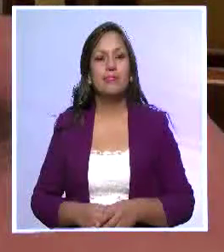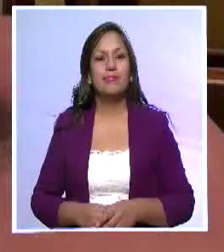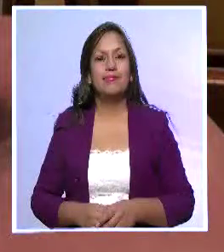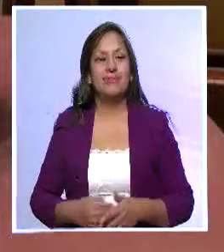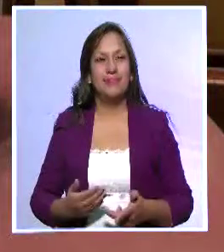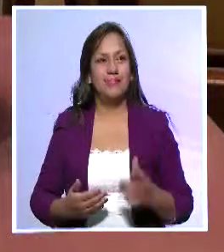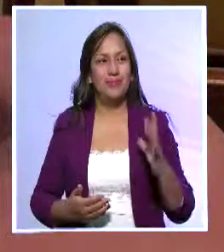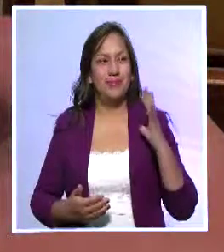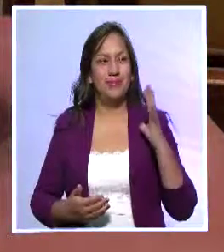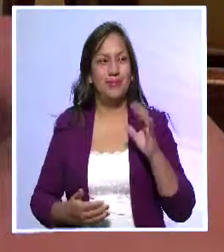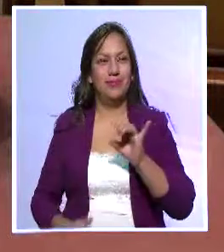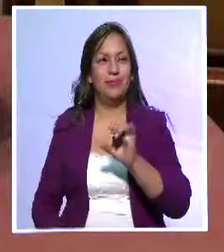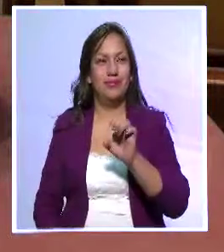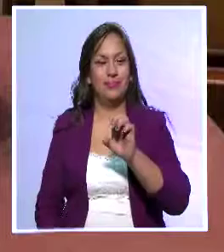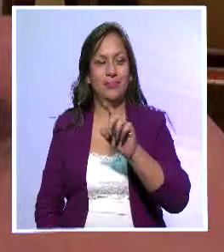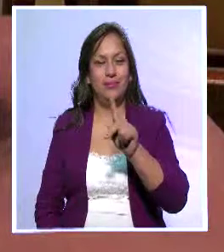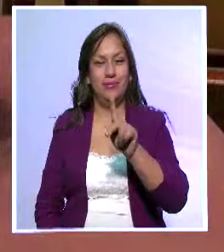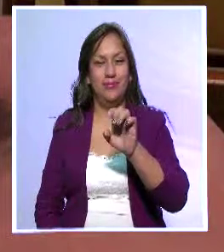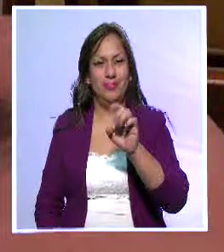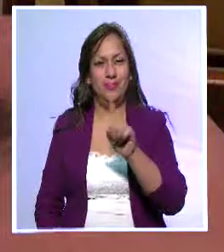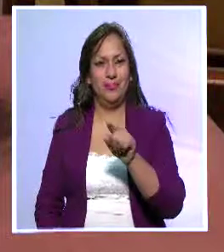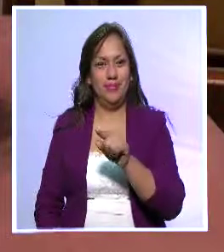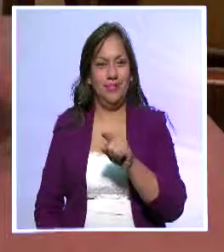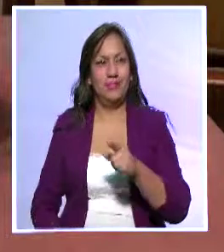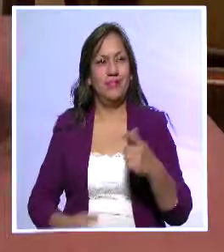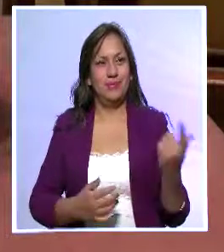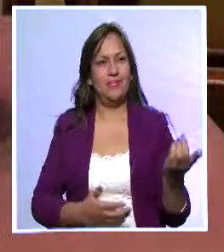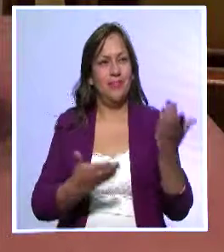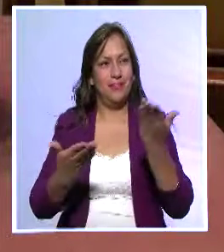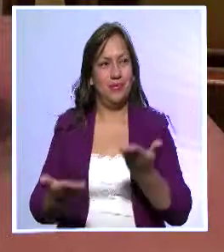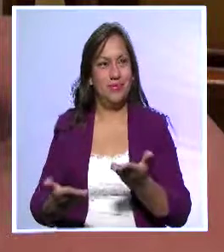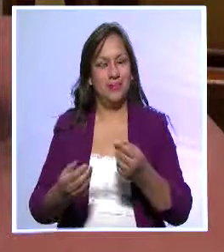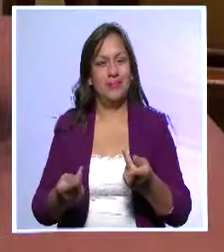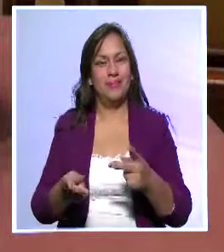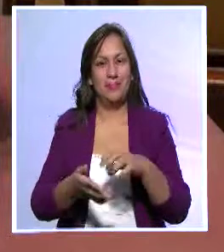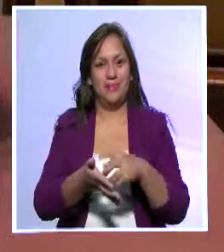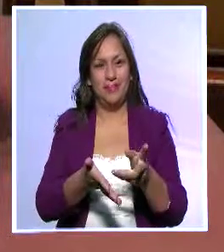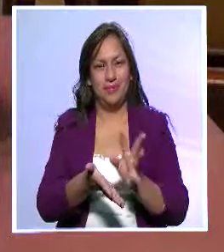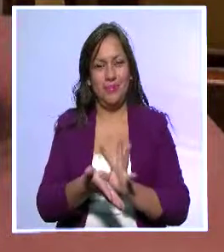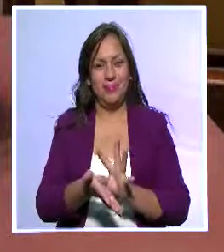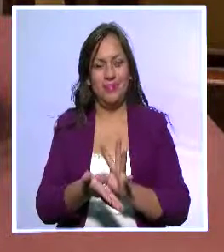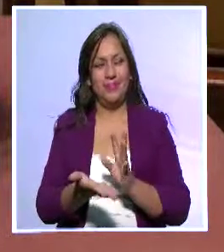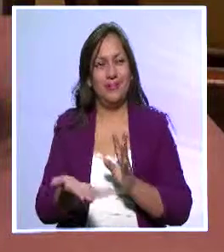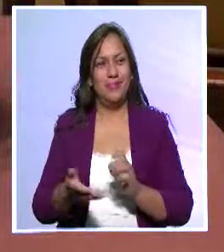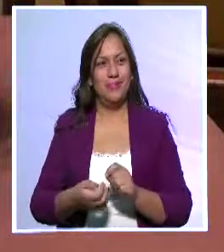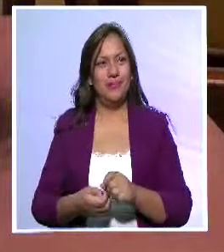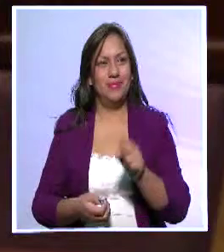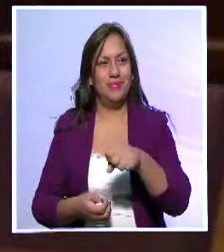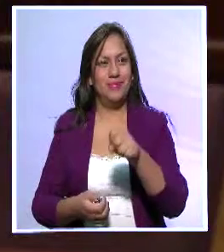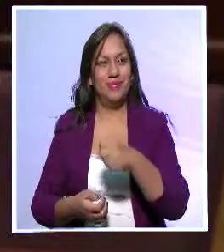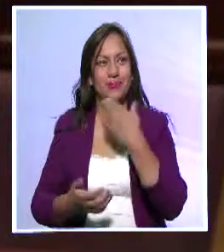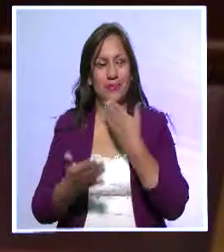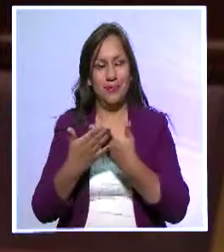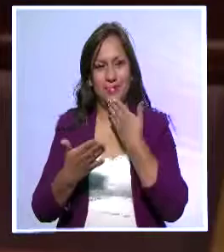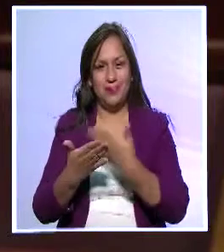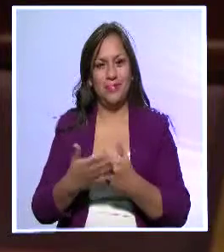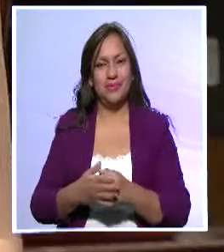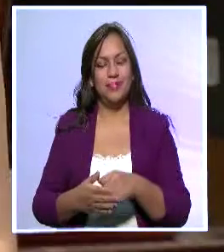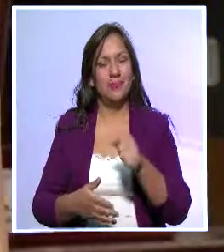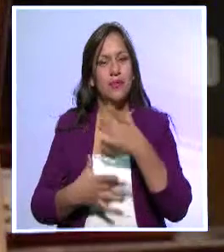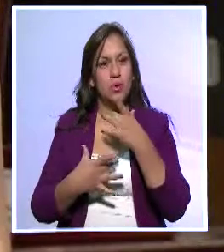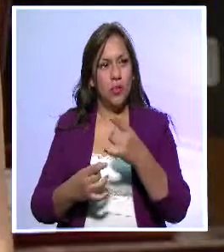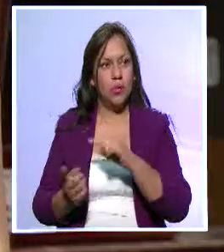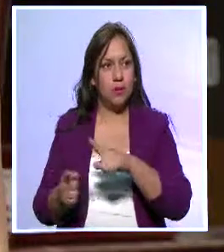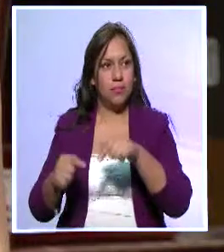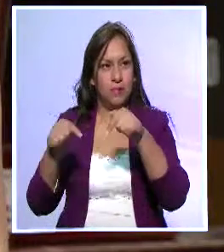Señor Yepes, bienvenido a la Televisión Legislativa y a la Radio de la Asamblea Nacional también. Muchas gracias, un gusto estar aquí. Un gusto